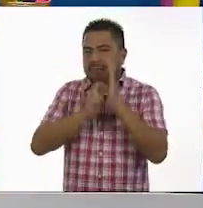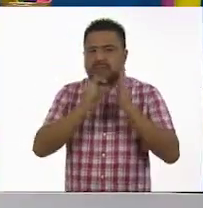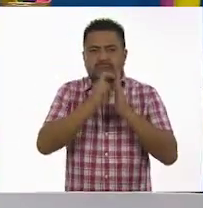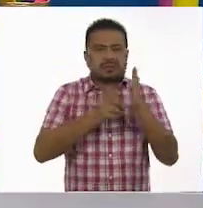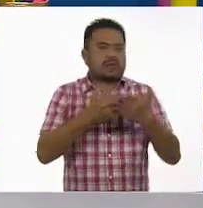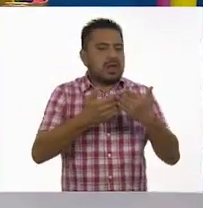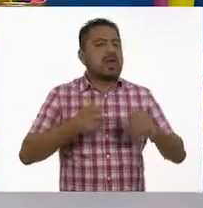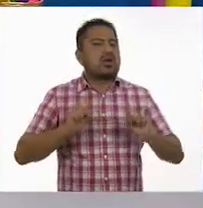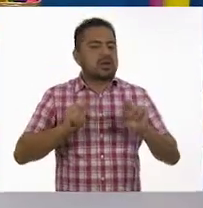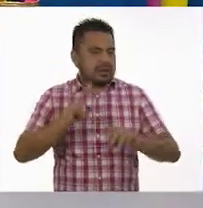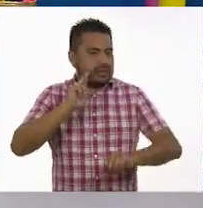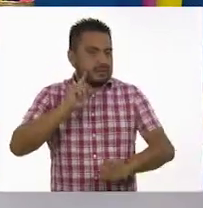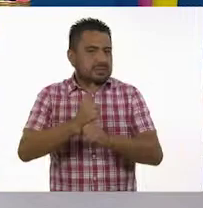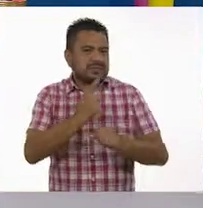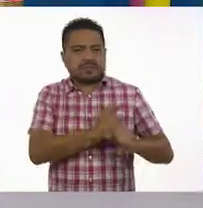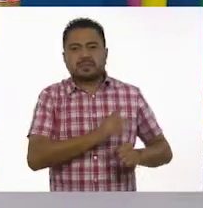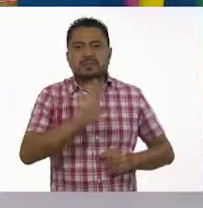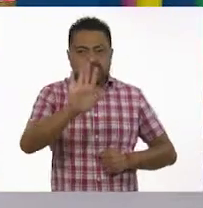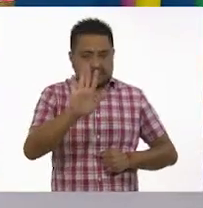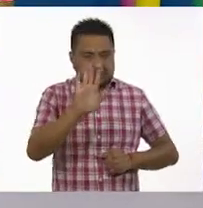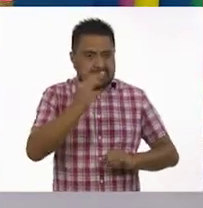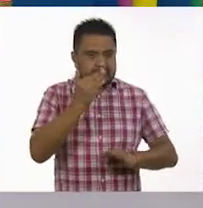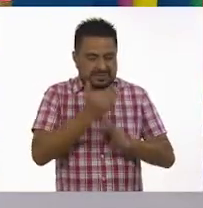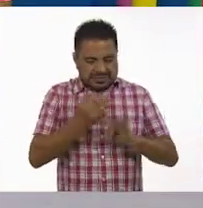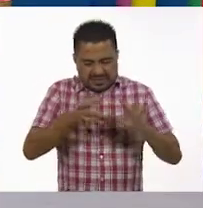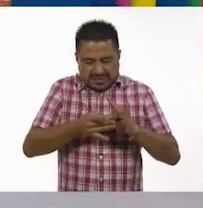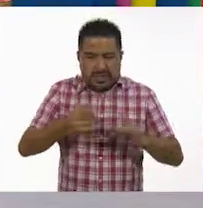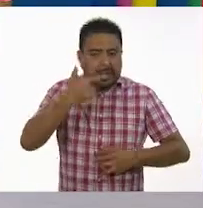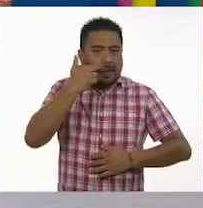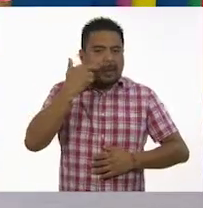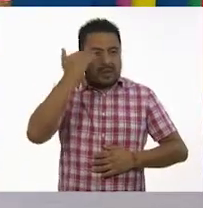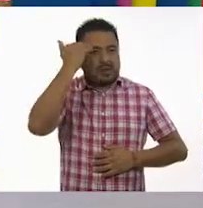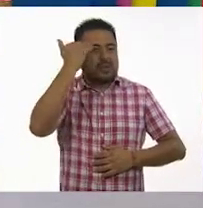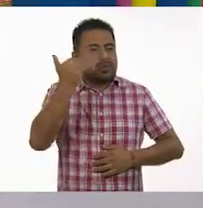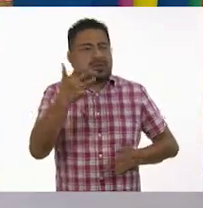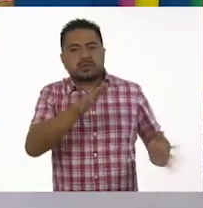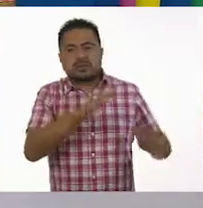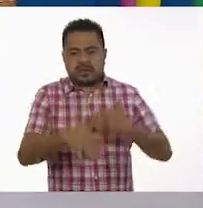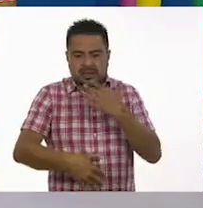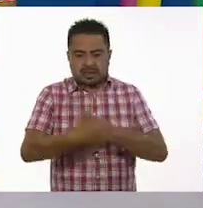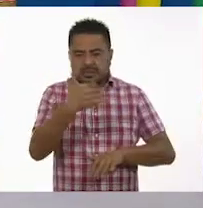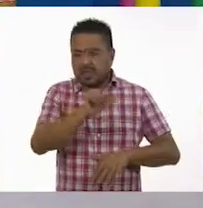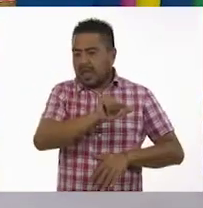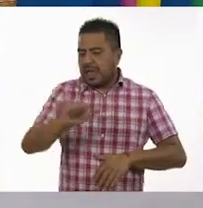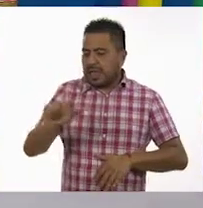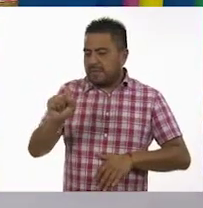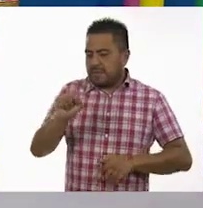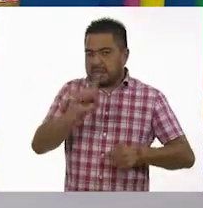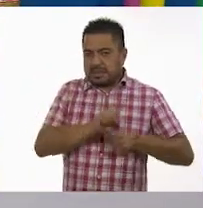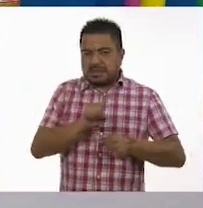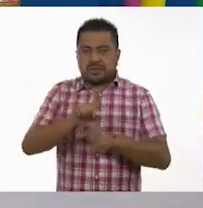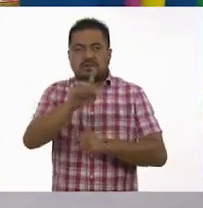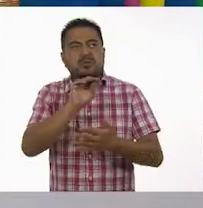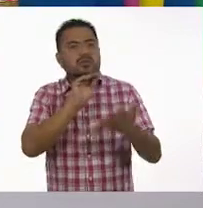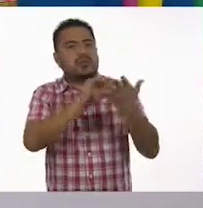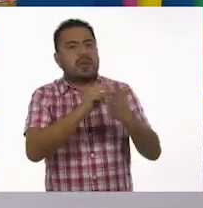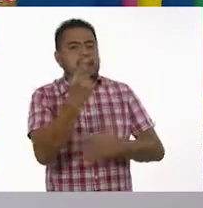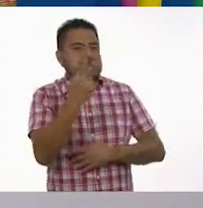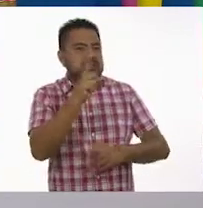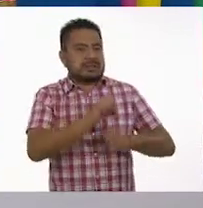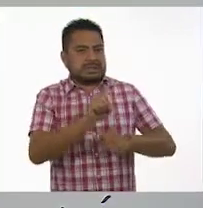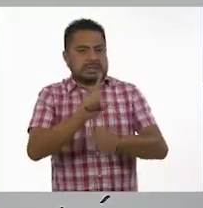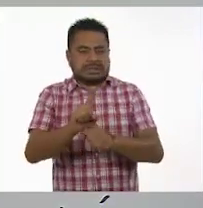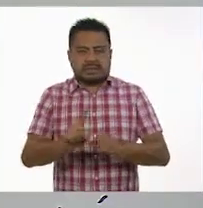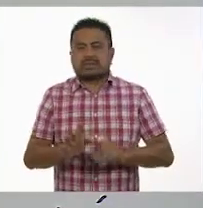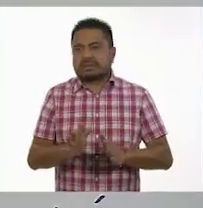ver. Ok, mira, el video mencionó que los ratones tienen una duración de 15 a 20 días. Tú puse 25. puse